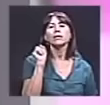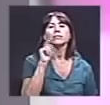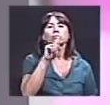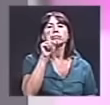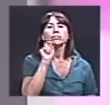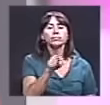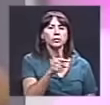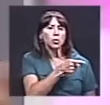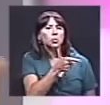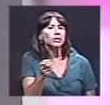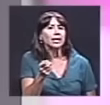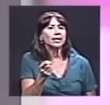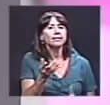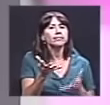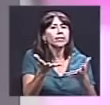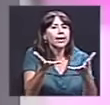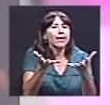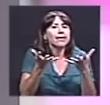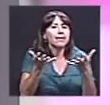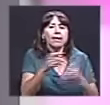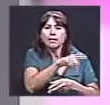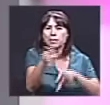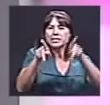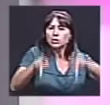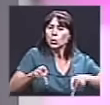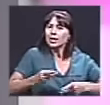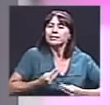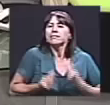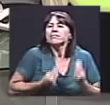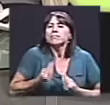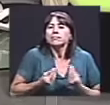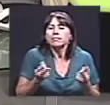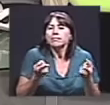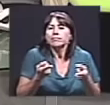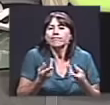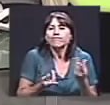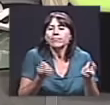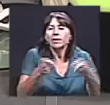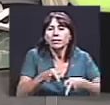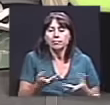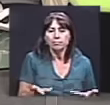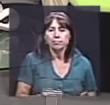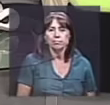de ustedes? ¿Qué quieren generar en el público que los quiere ver, o que los va a ir a ver?